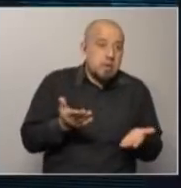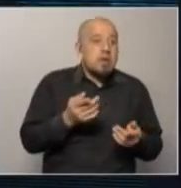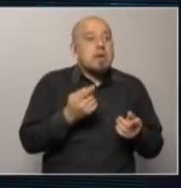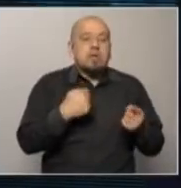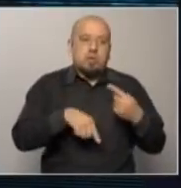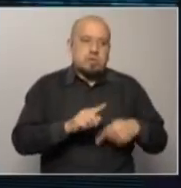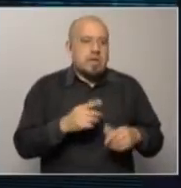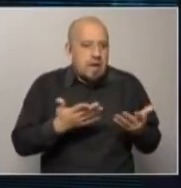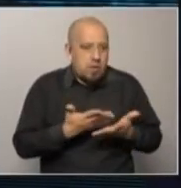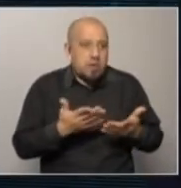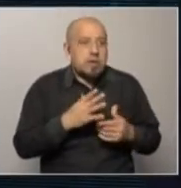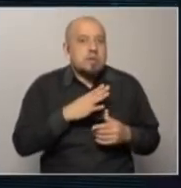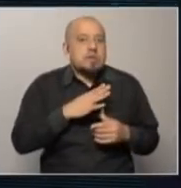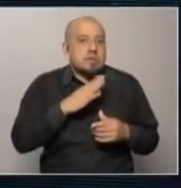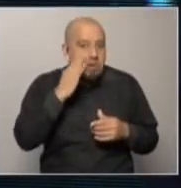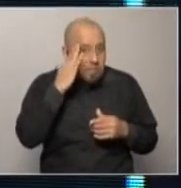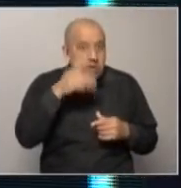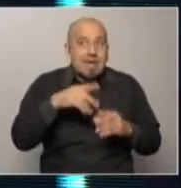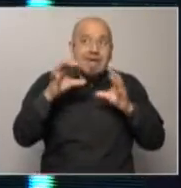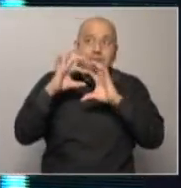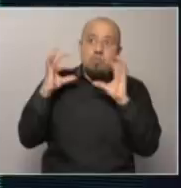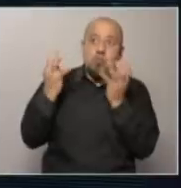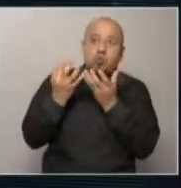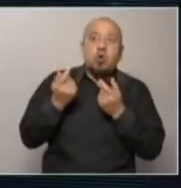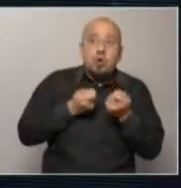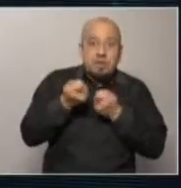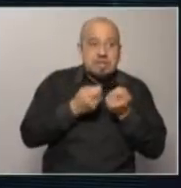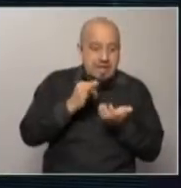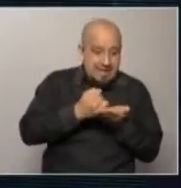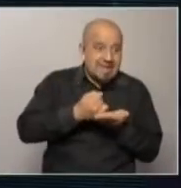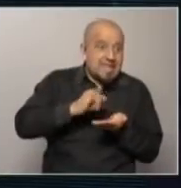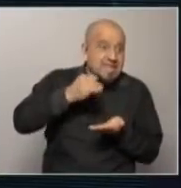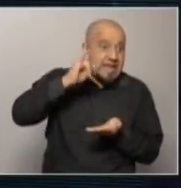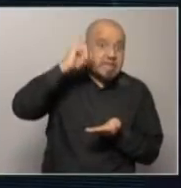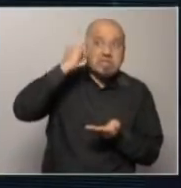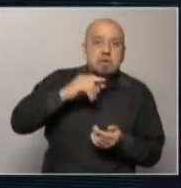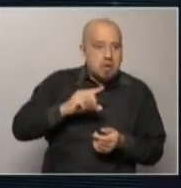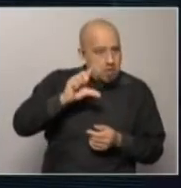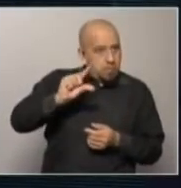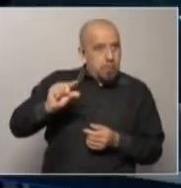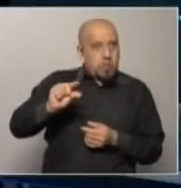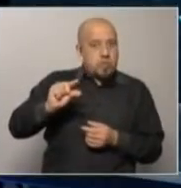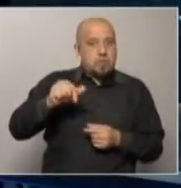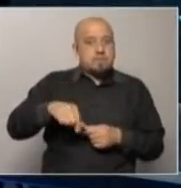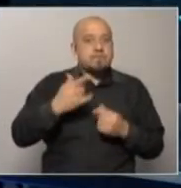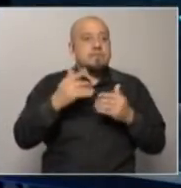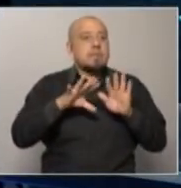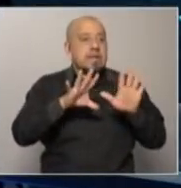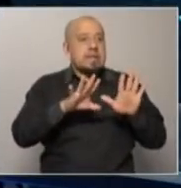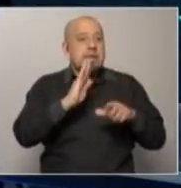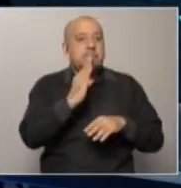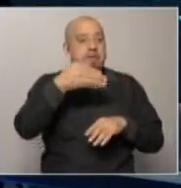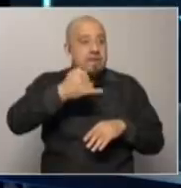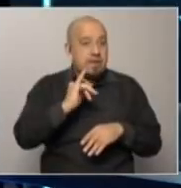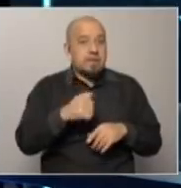con más razón ahora que sabemos que de esa manera y que el mundo además presta tasas bajas y además todos los países tienen 10 puntos del PBI de